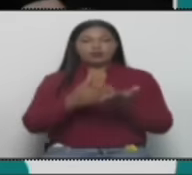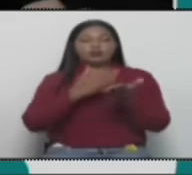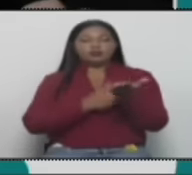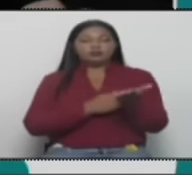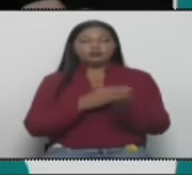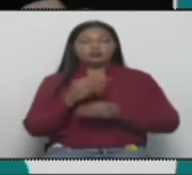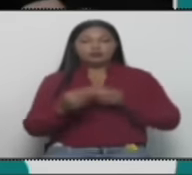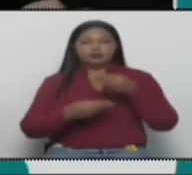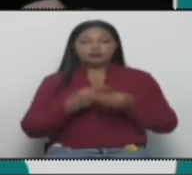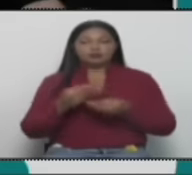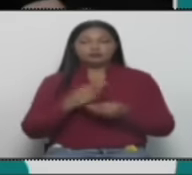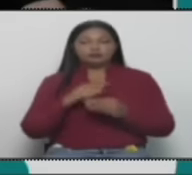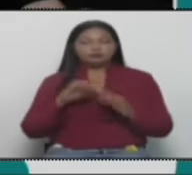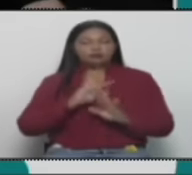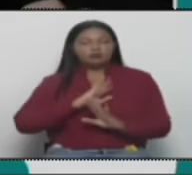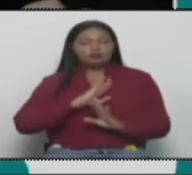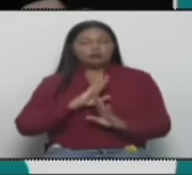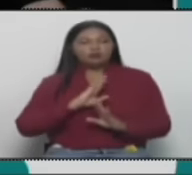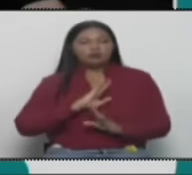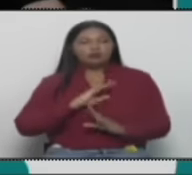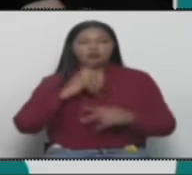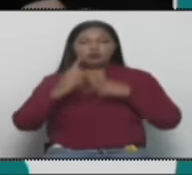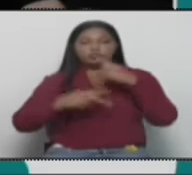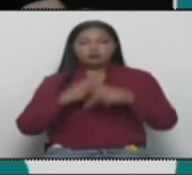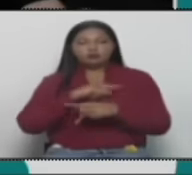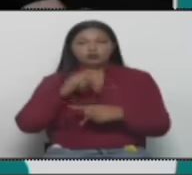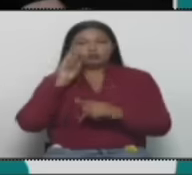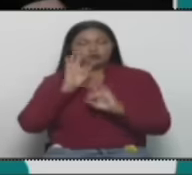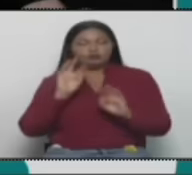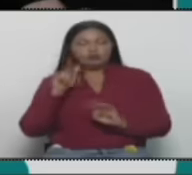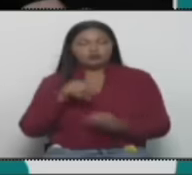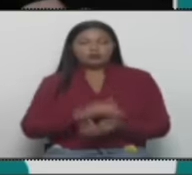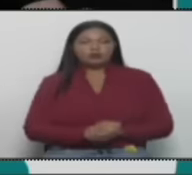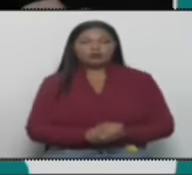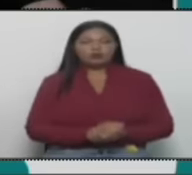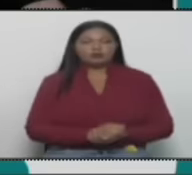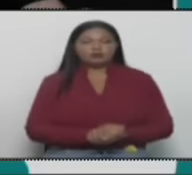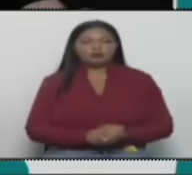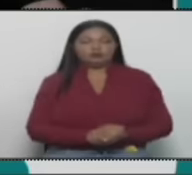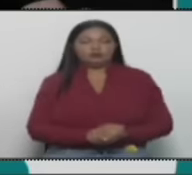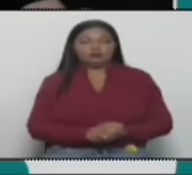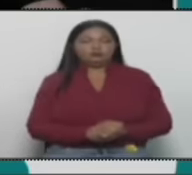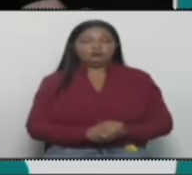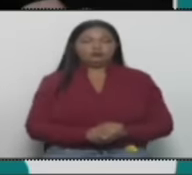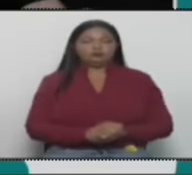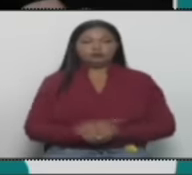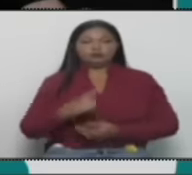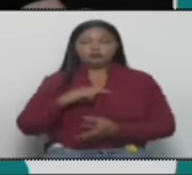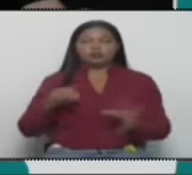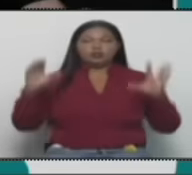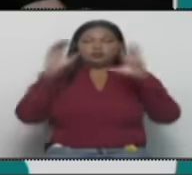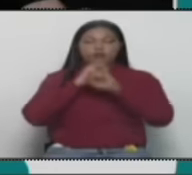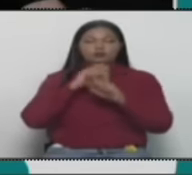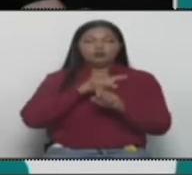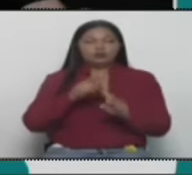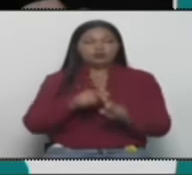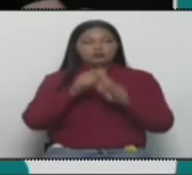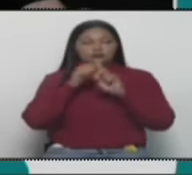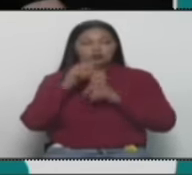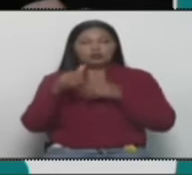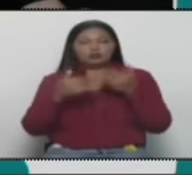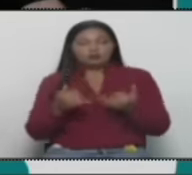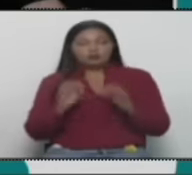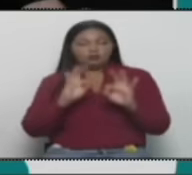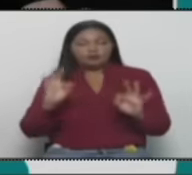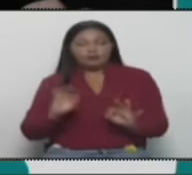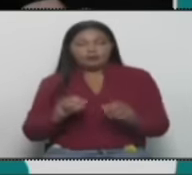y en el propio proceso, pero a partir de la noche de la elección comenzó